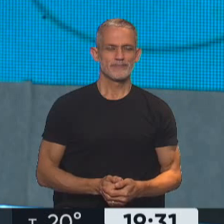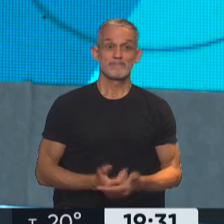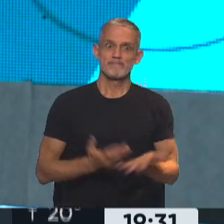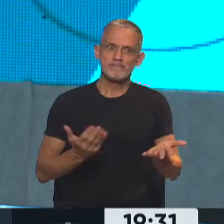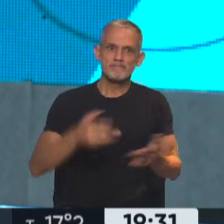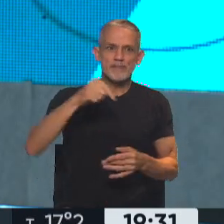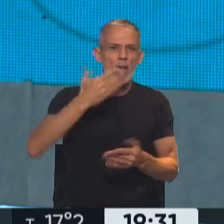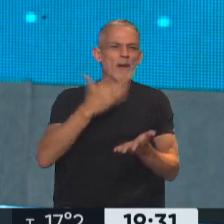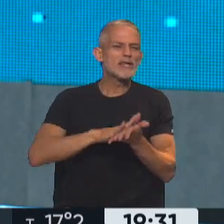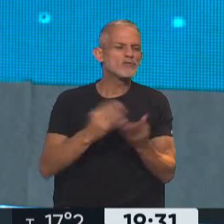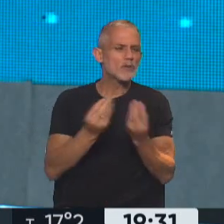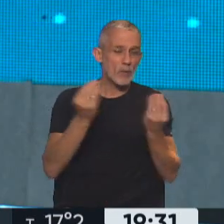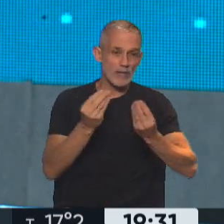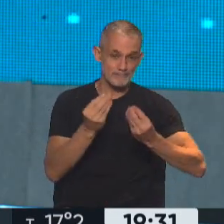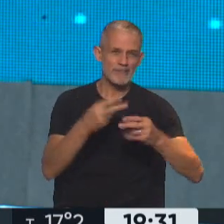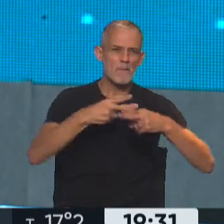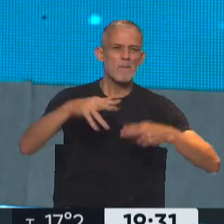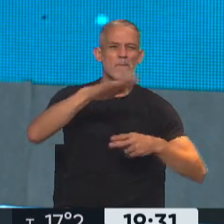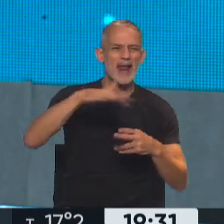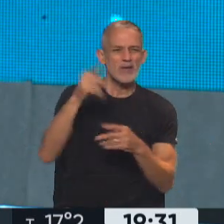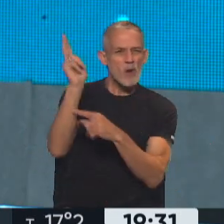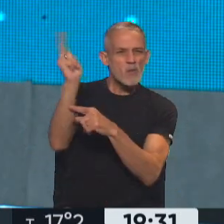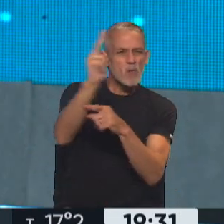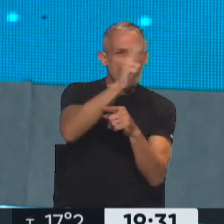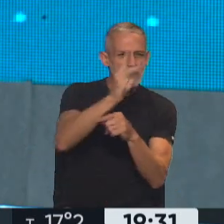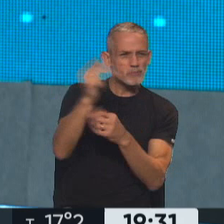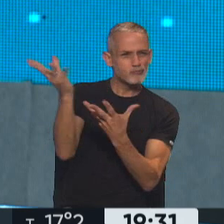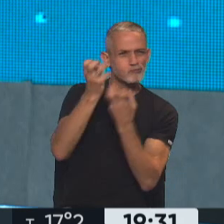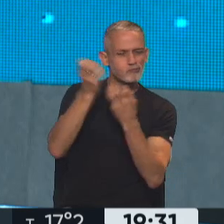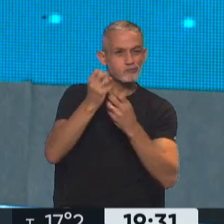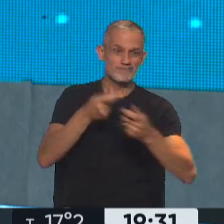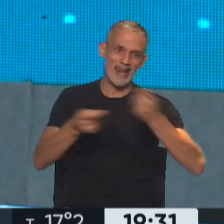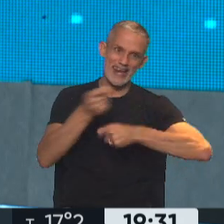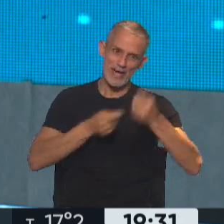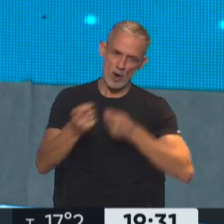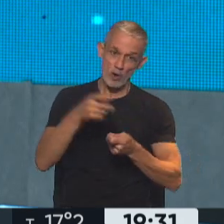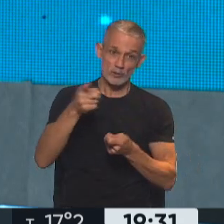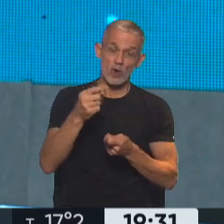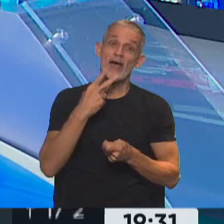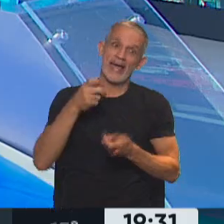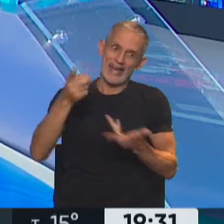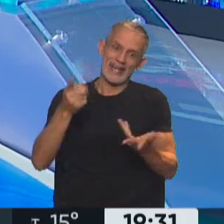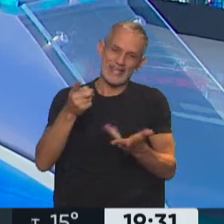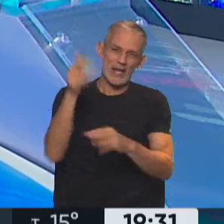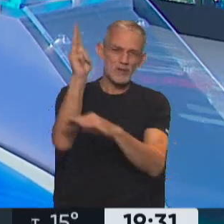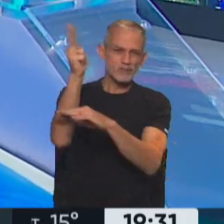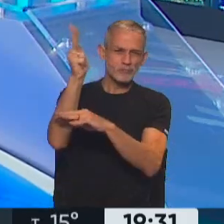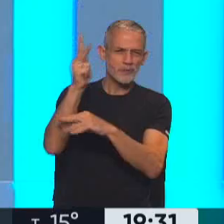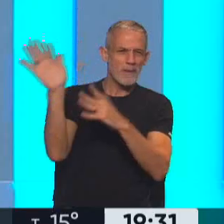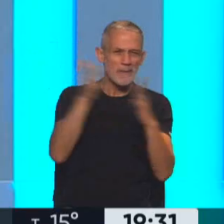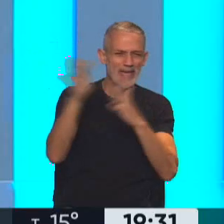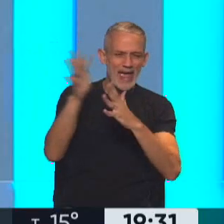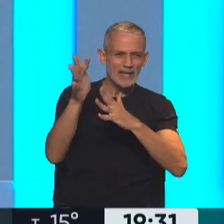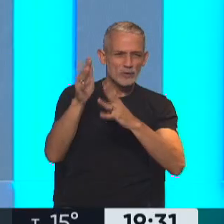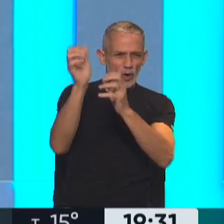Vamos a hablar de los parques eólicos, estamos hablando de los negocios con la energía de los parques eólicos, Néstor. Al